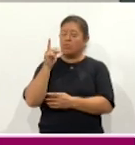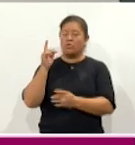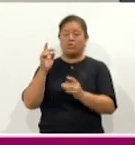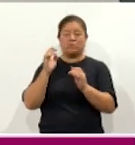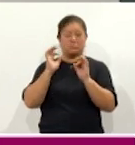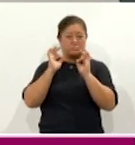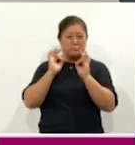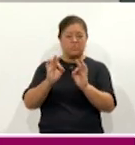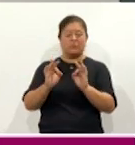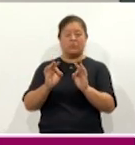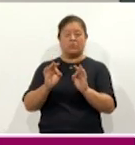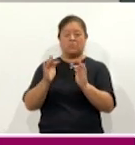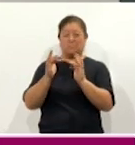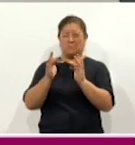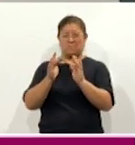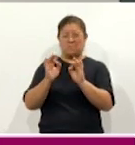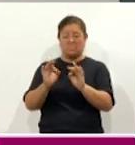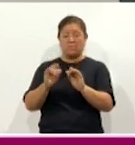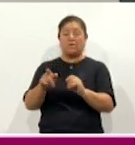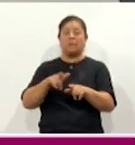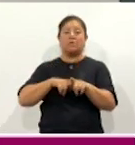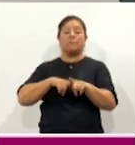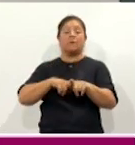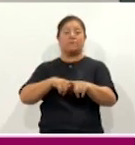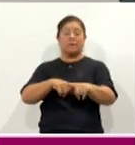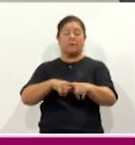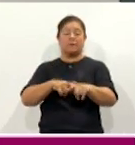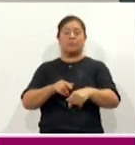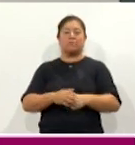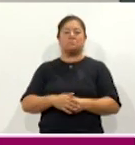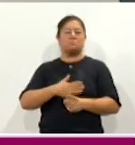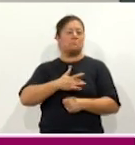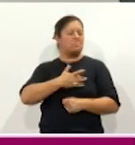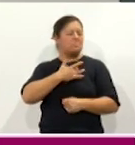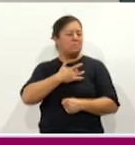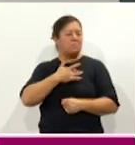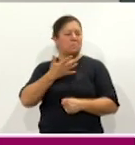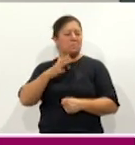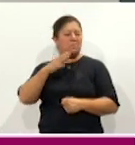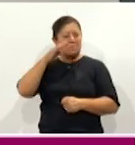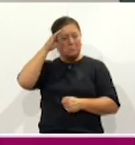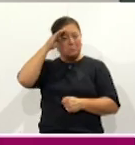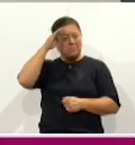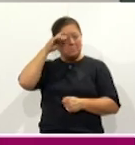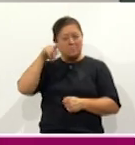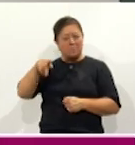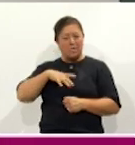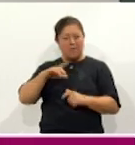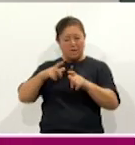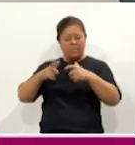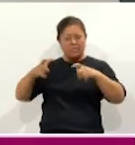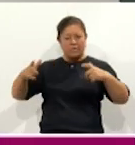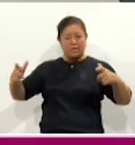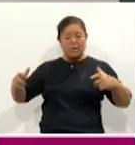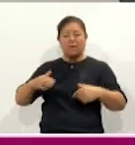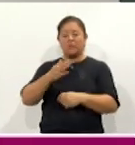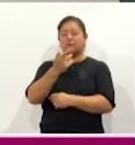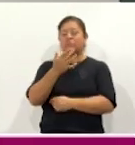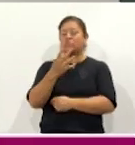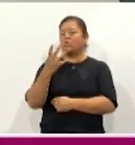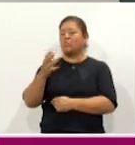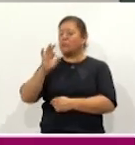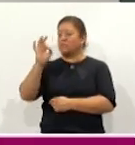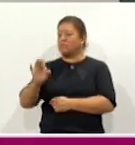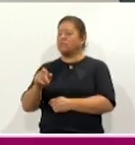y de esta forma permanente estimamos que se habrá de incrementar el servicio en un 54